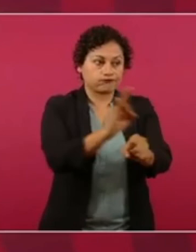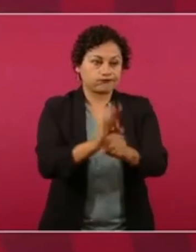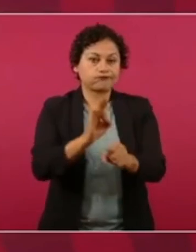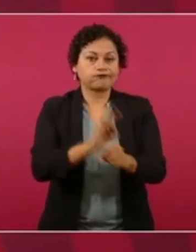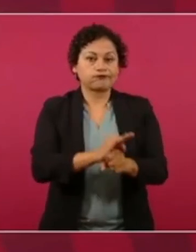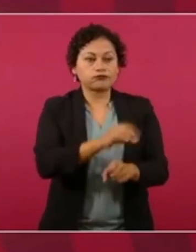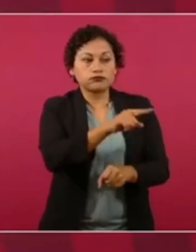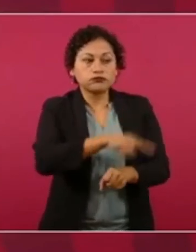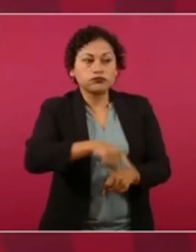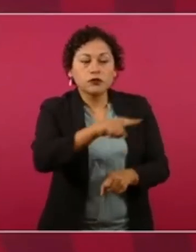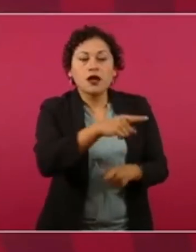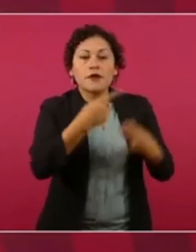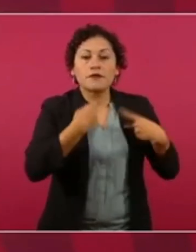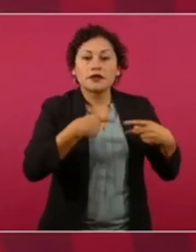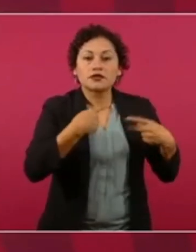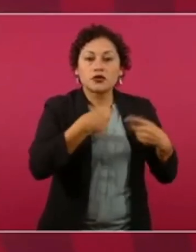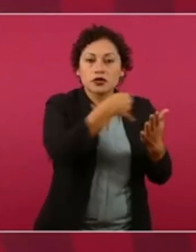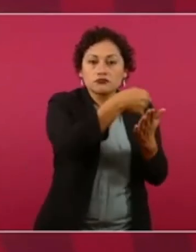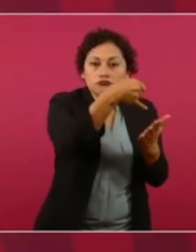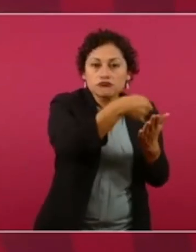productores.